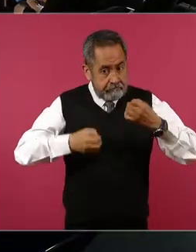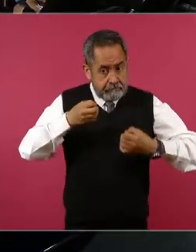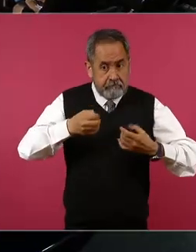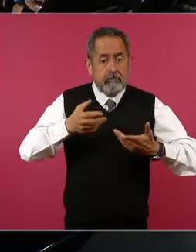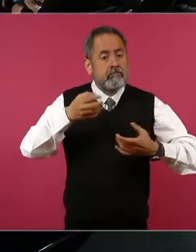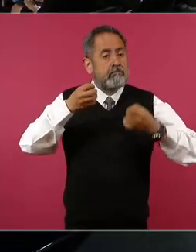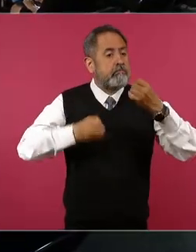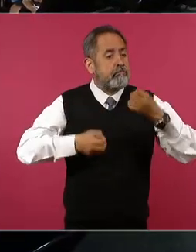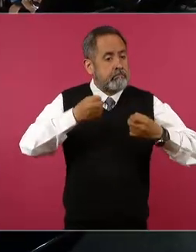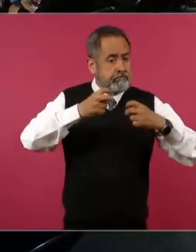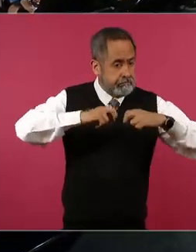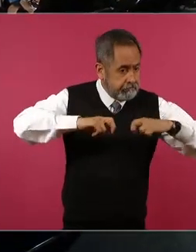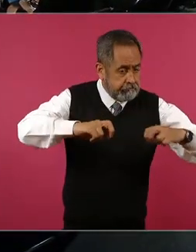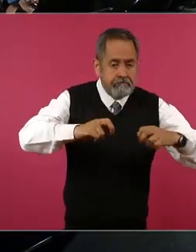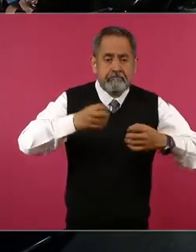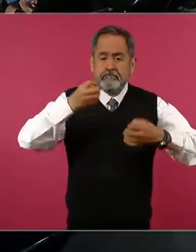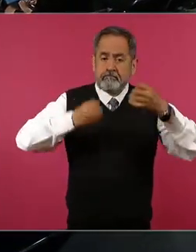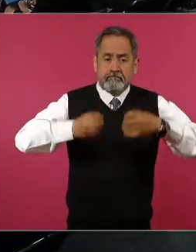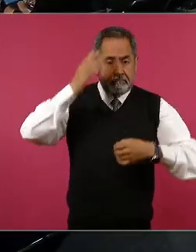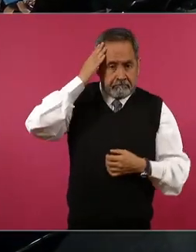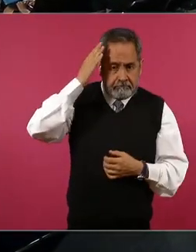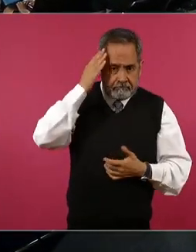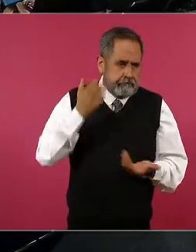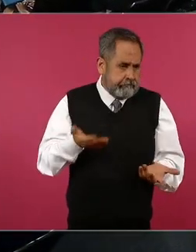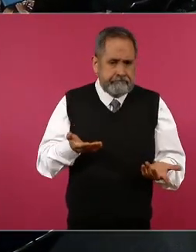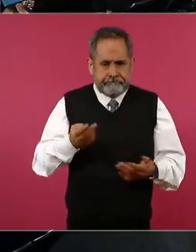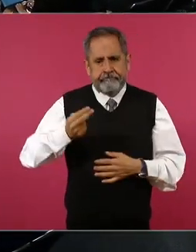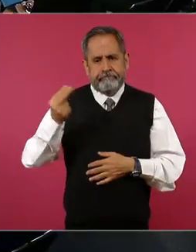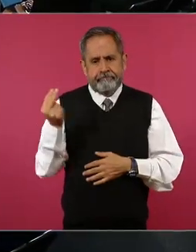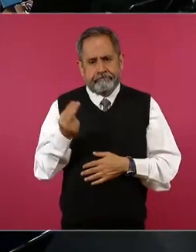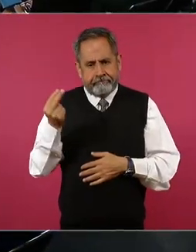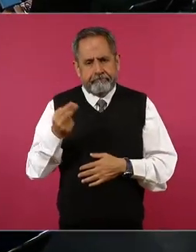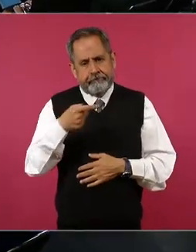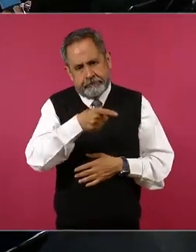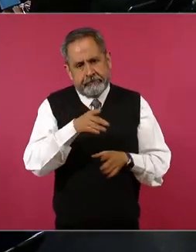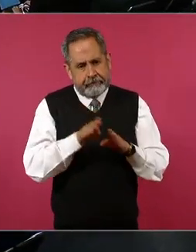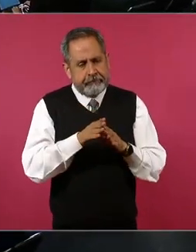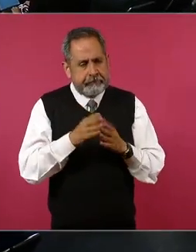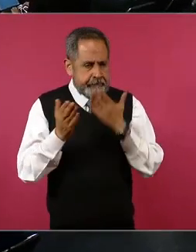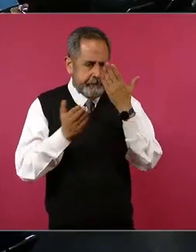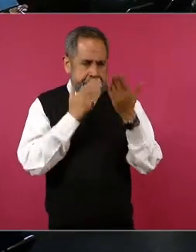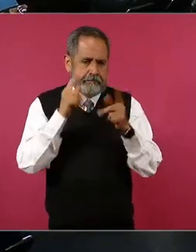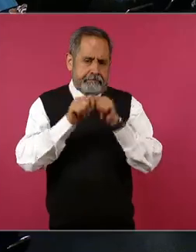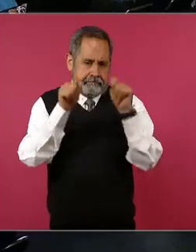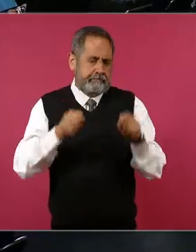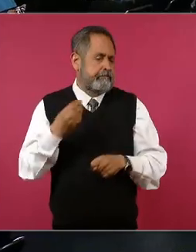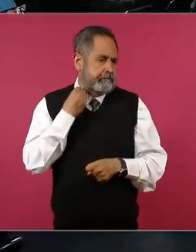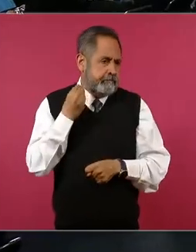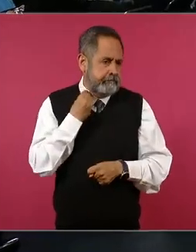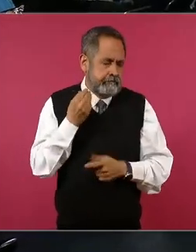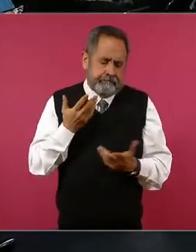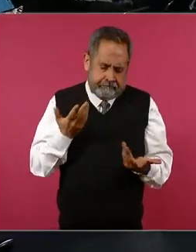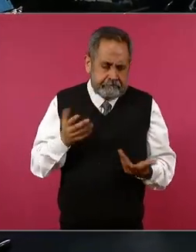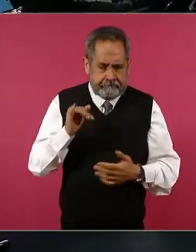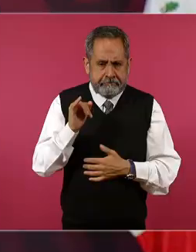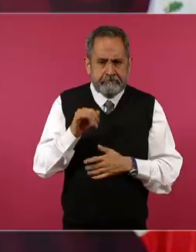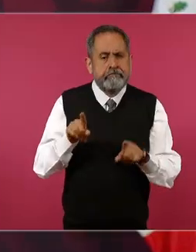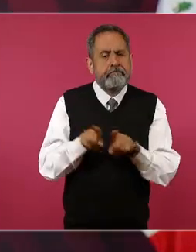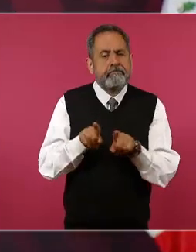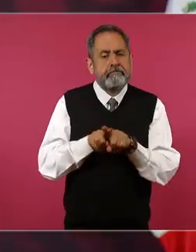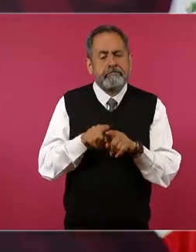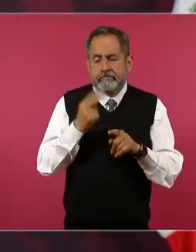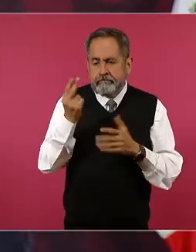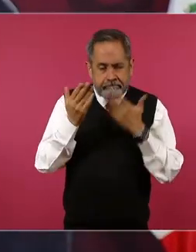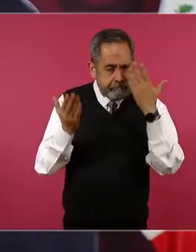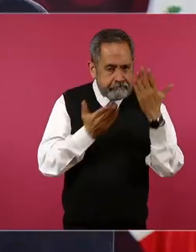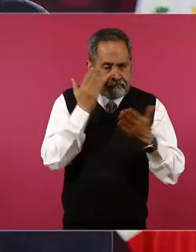magistrado o ministro, lo que se requiere, además de la profesión de abogado, pues es